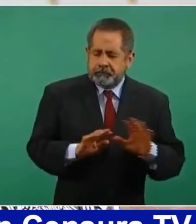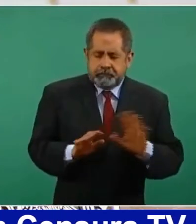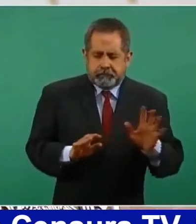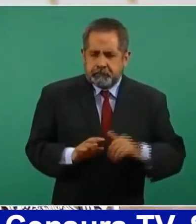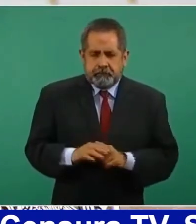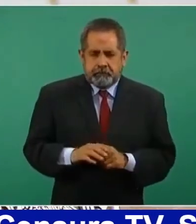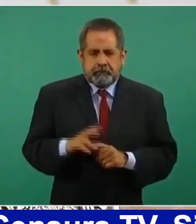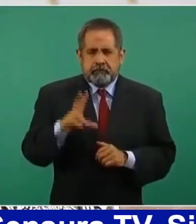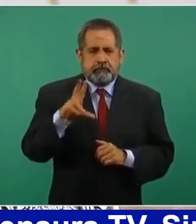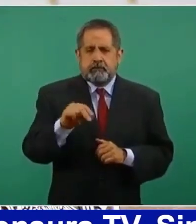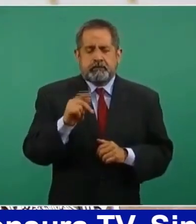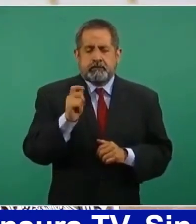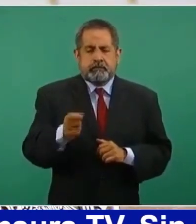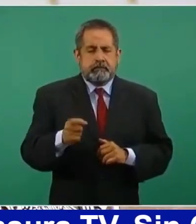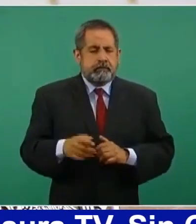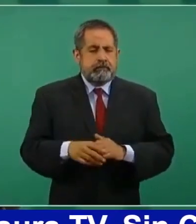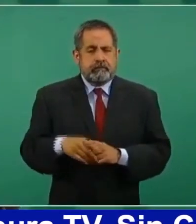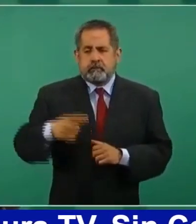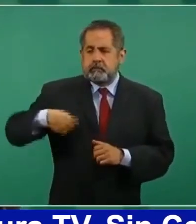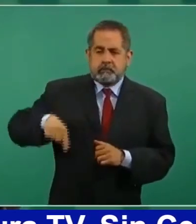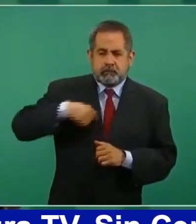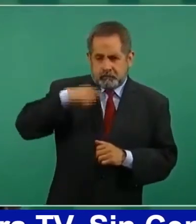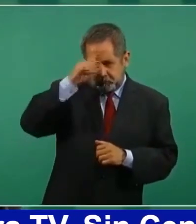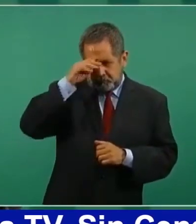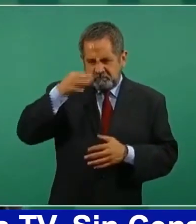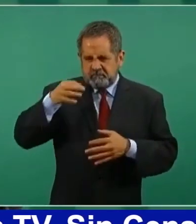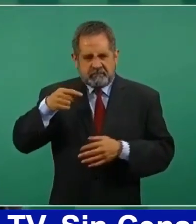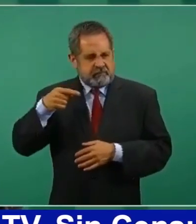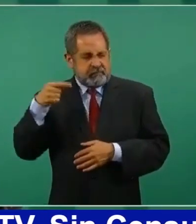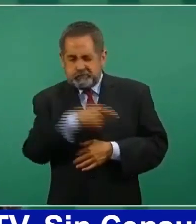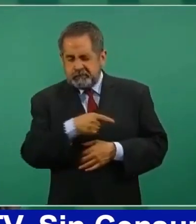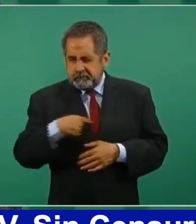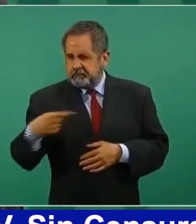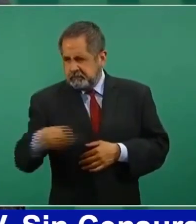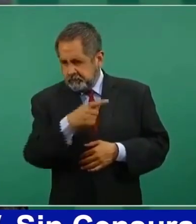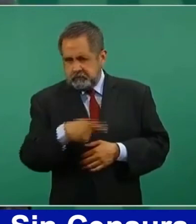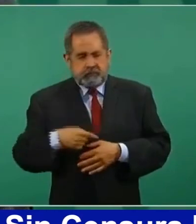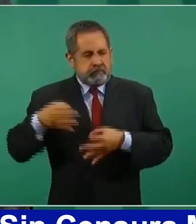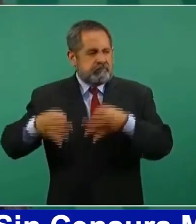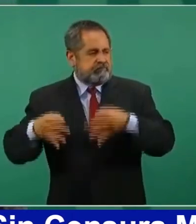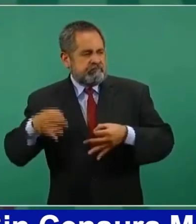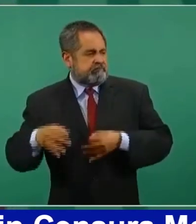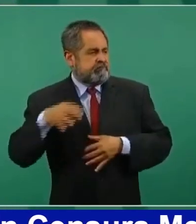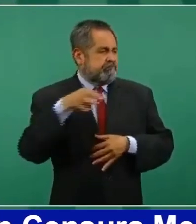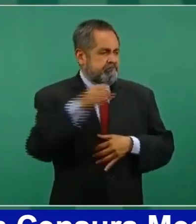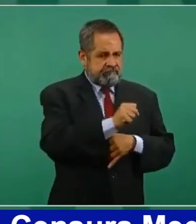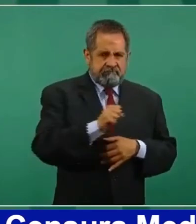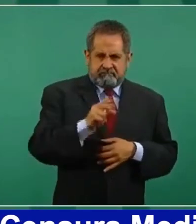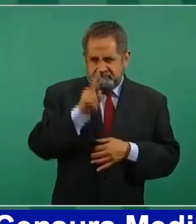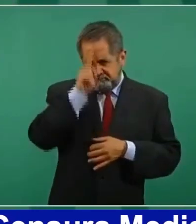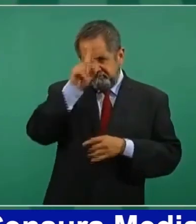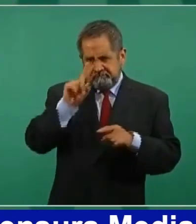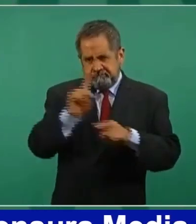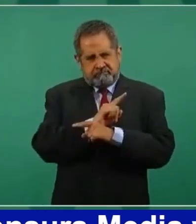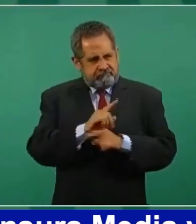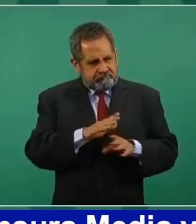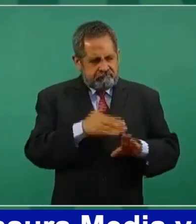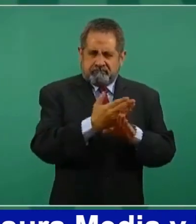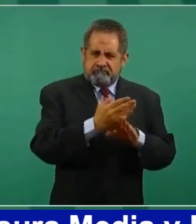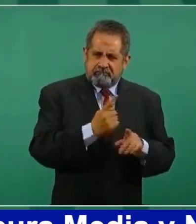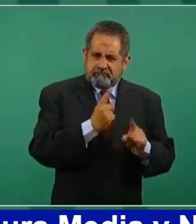mecanismos judiciales para venganza o